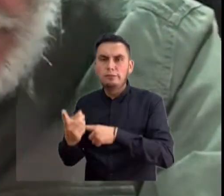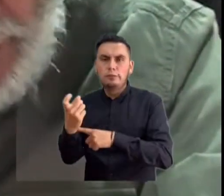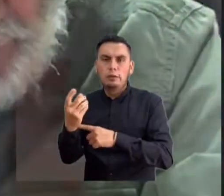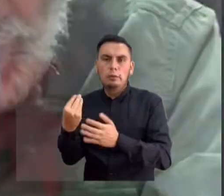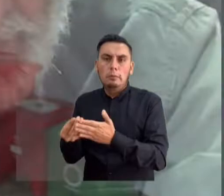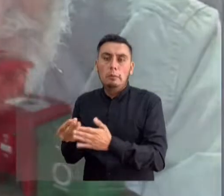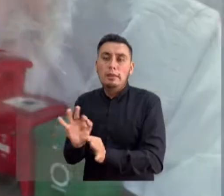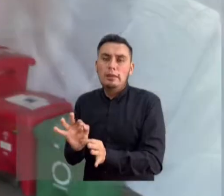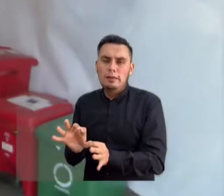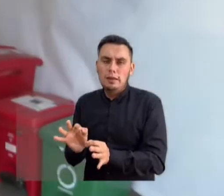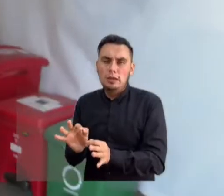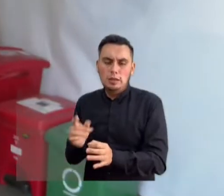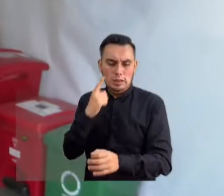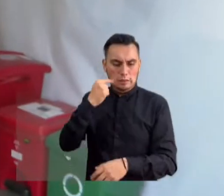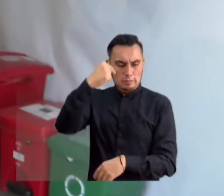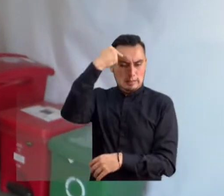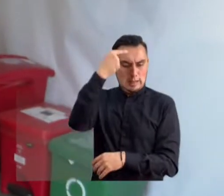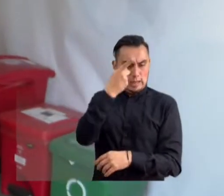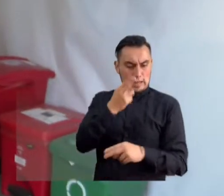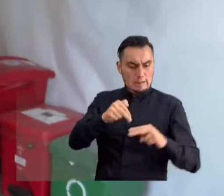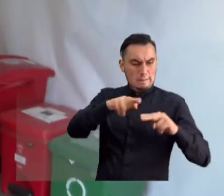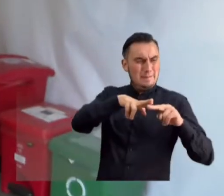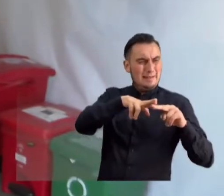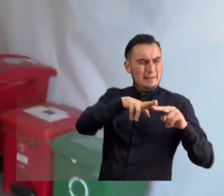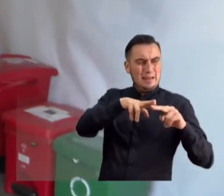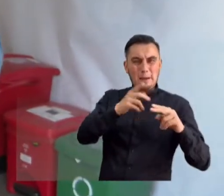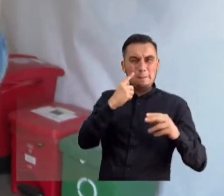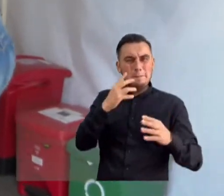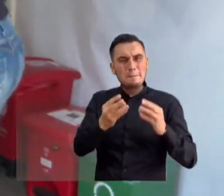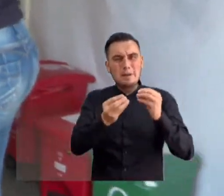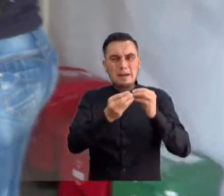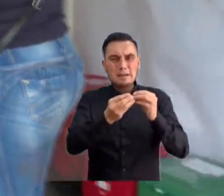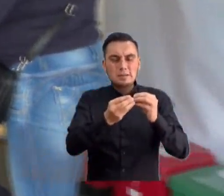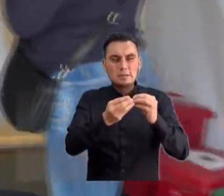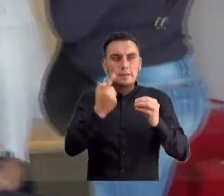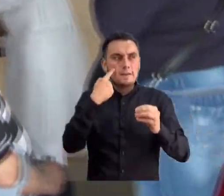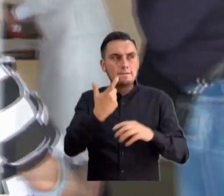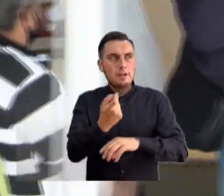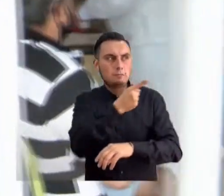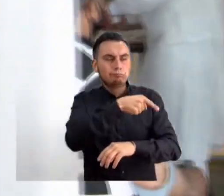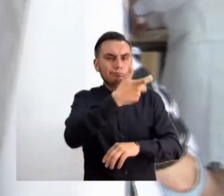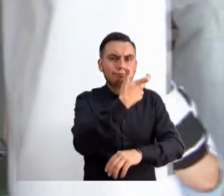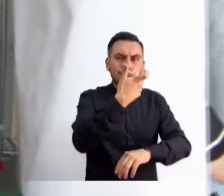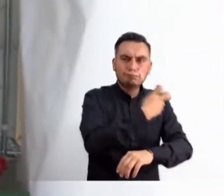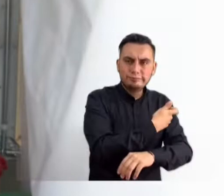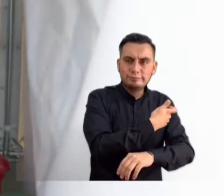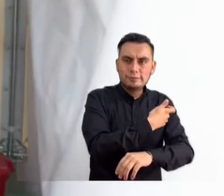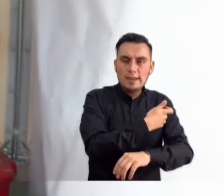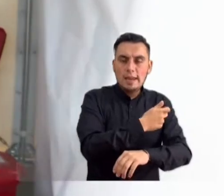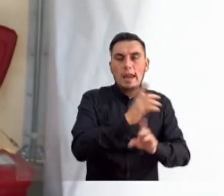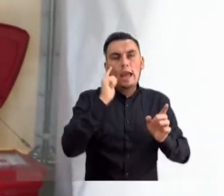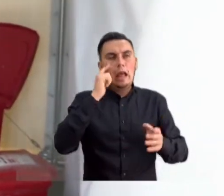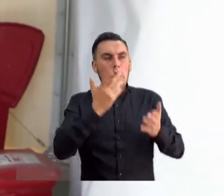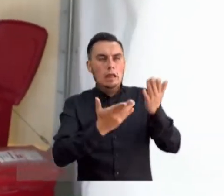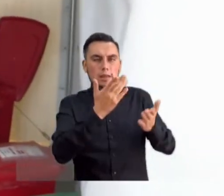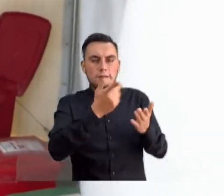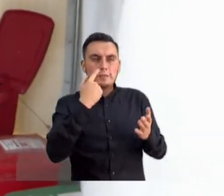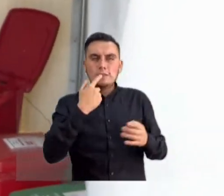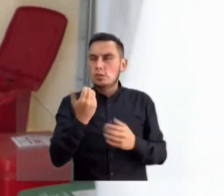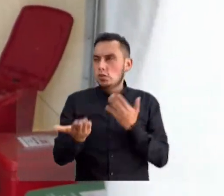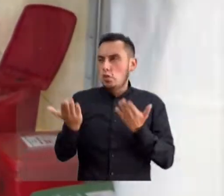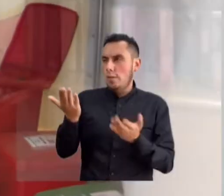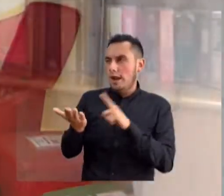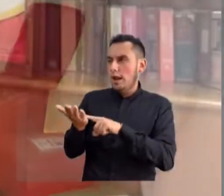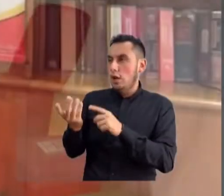aplicado. Si le sumamos la plata que debe ahorrar el ADRES por aplicar la vacuna a lo que